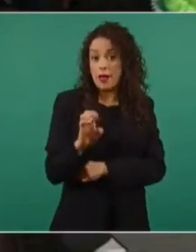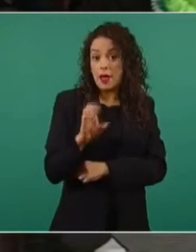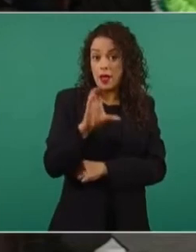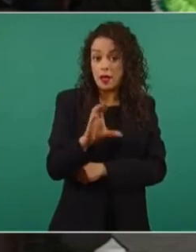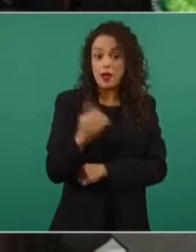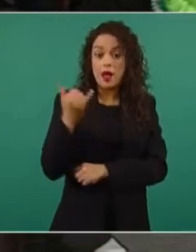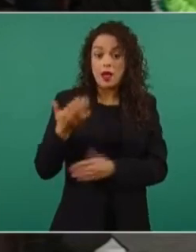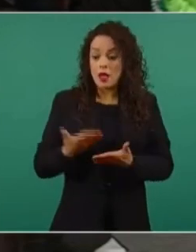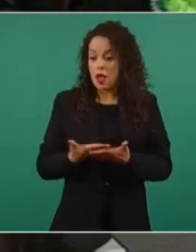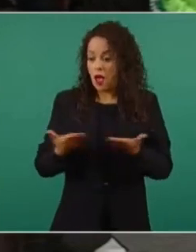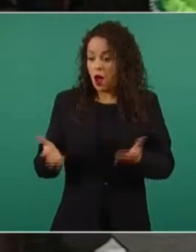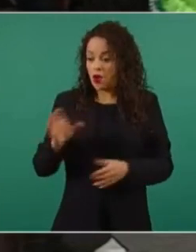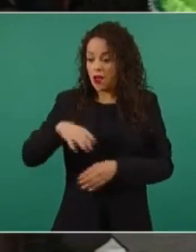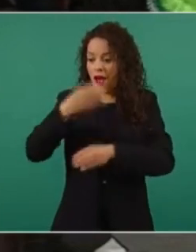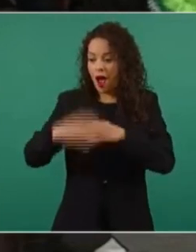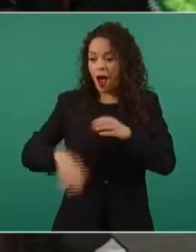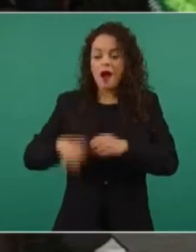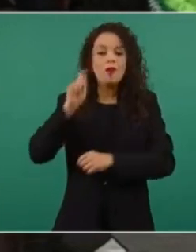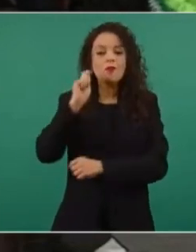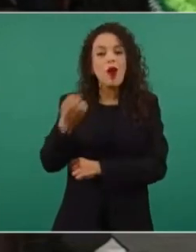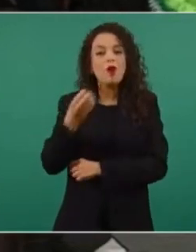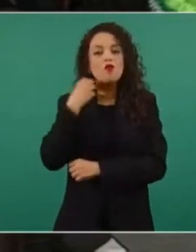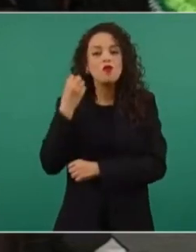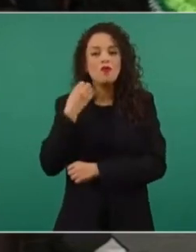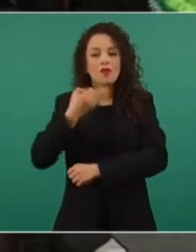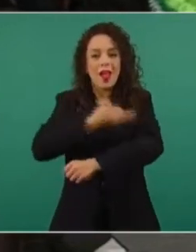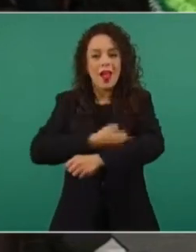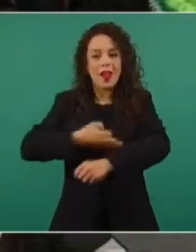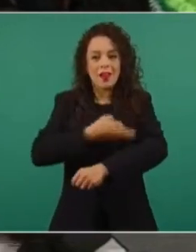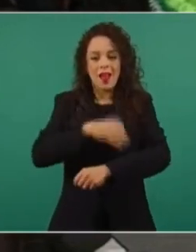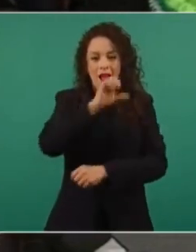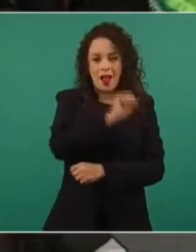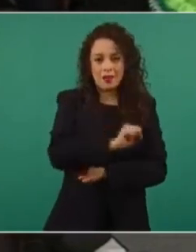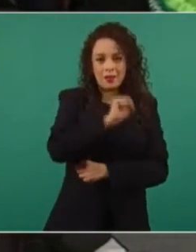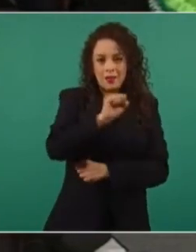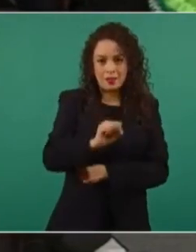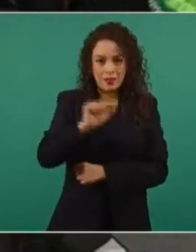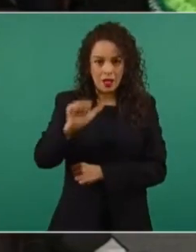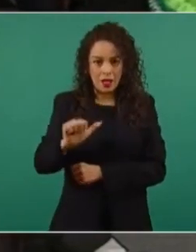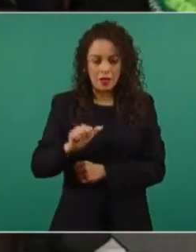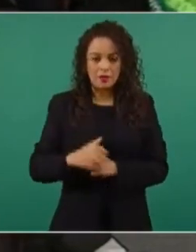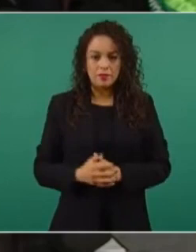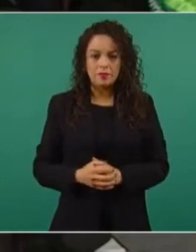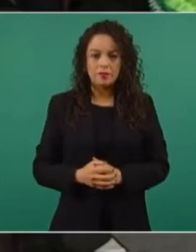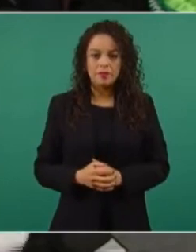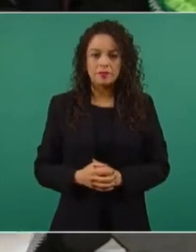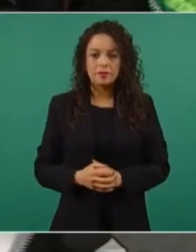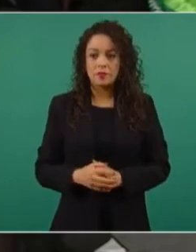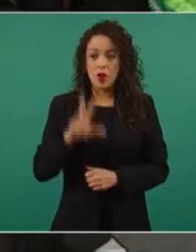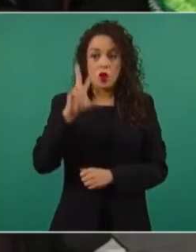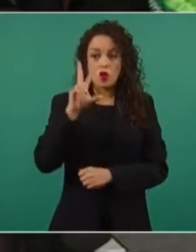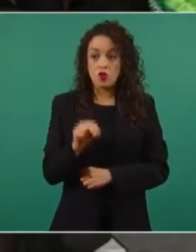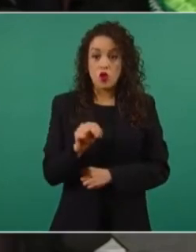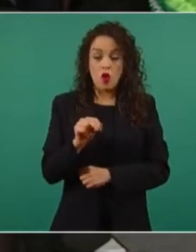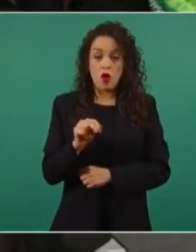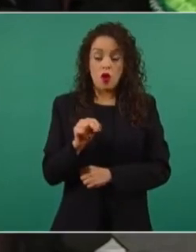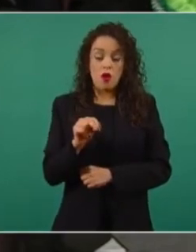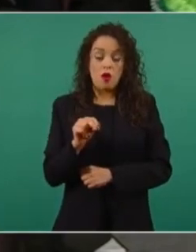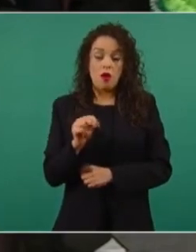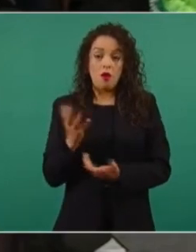conferencias de Secretaría de Salud, si no presenciales, que se hicieran también algunas